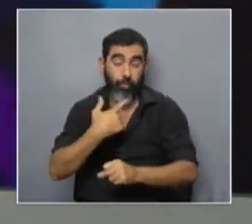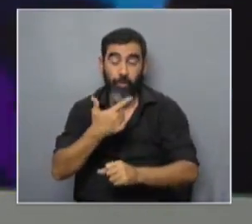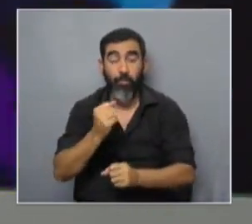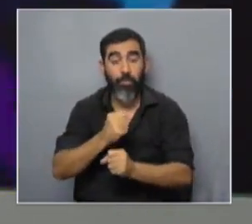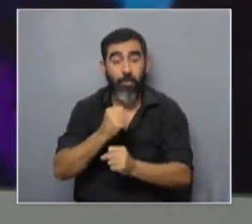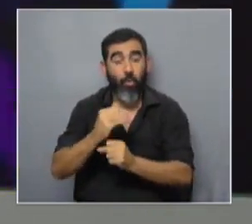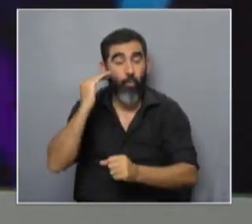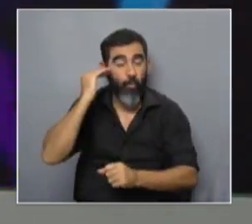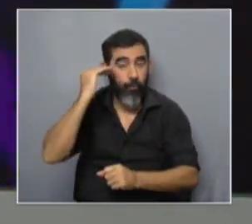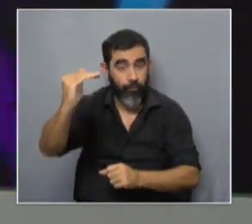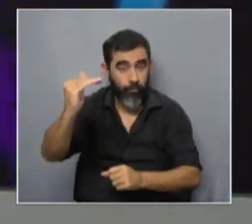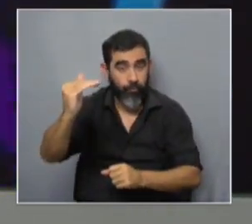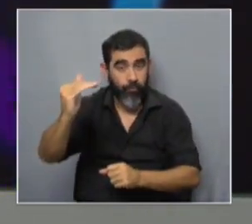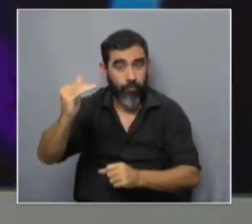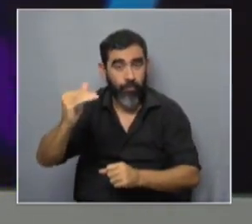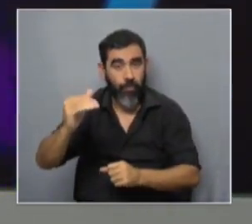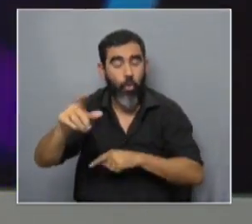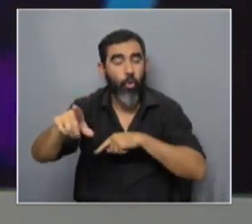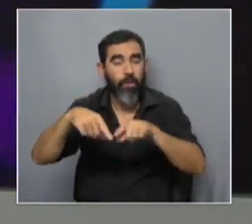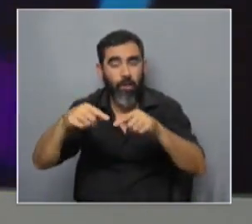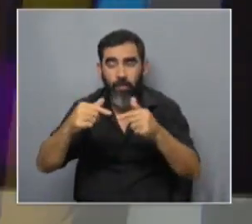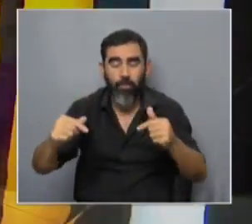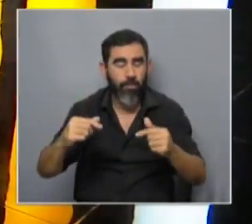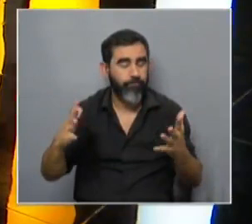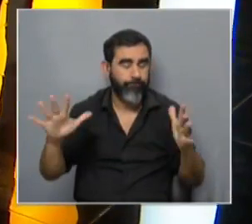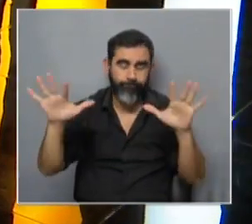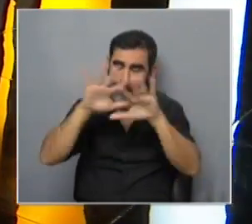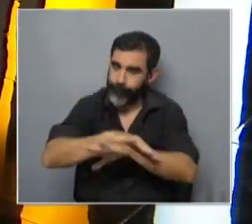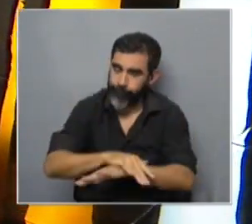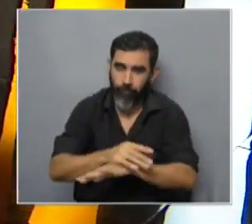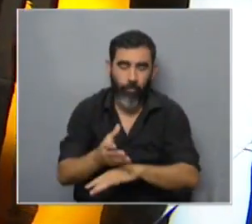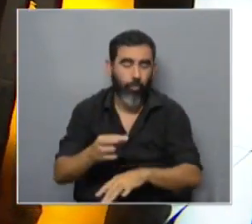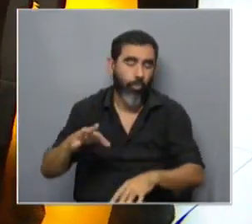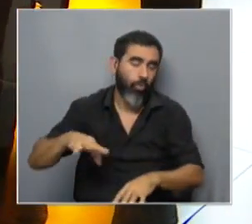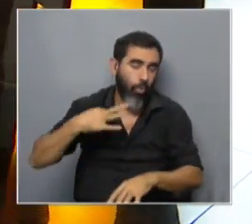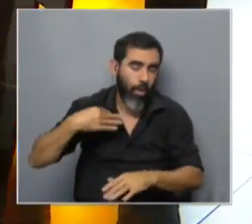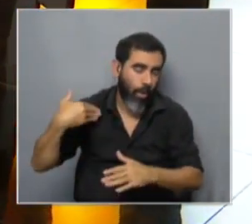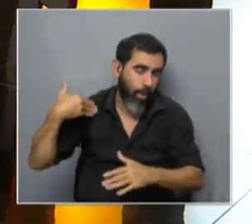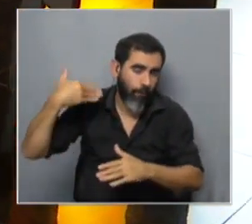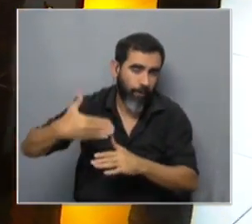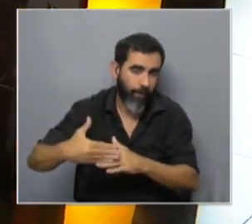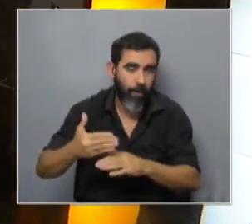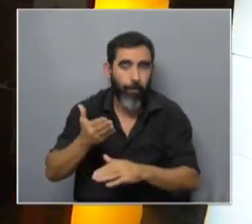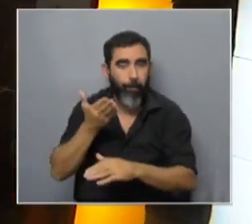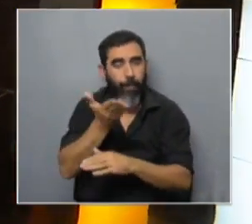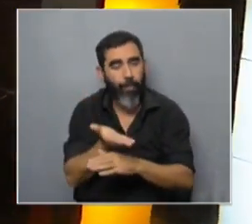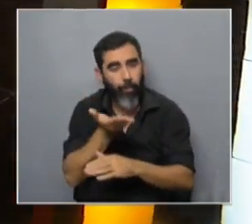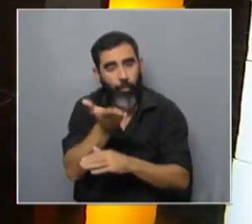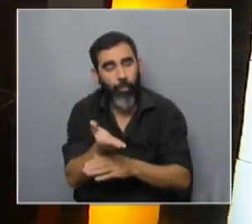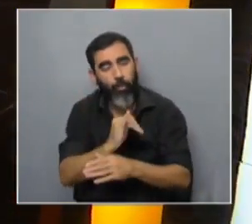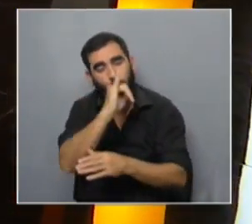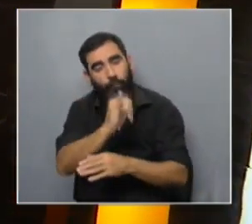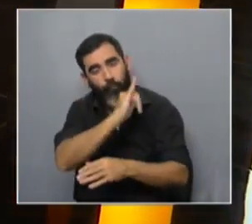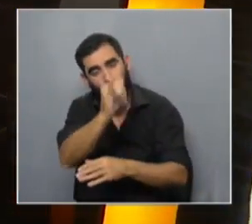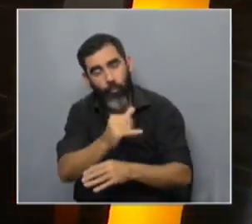como profesor la burocracia nos mata nos pasamos la vida rellenando haciendo solicitudes rellenando informes dando